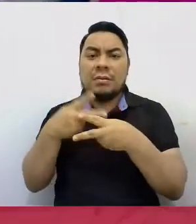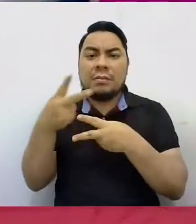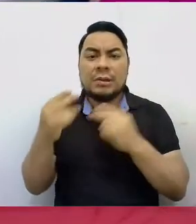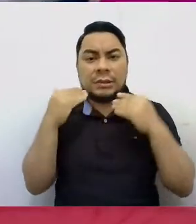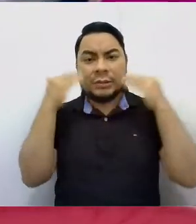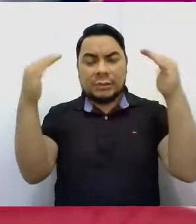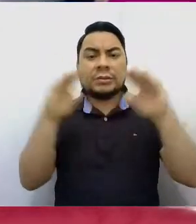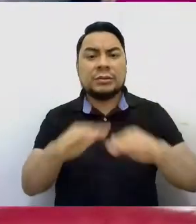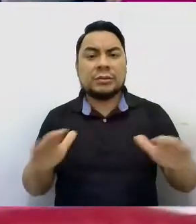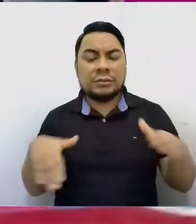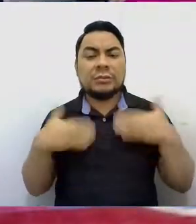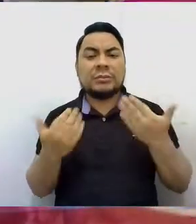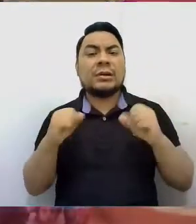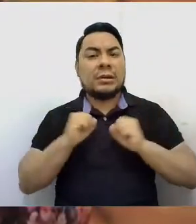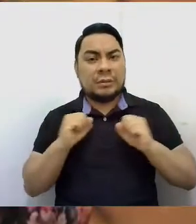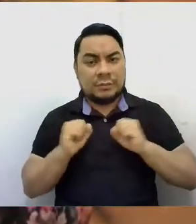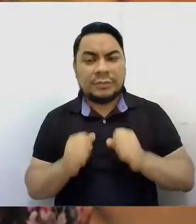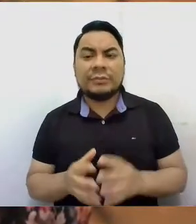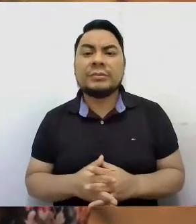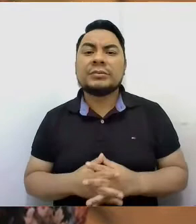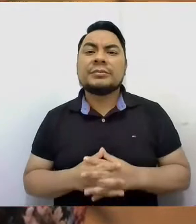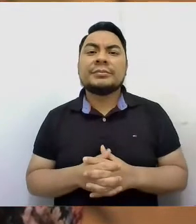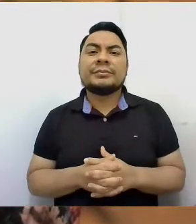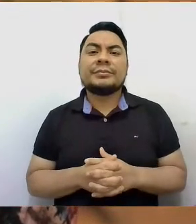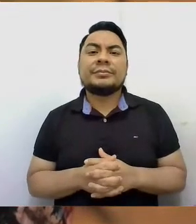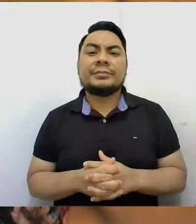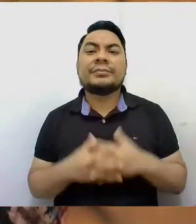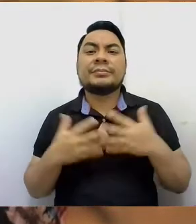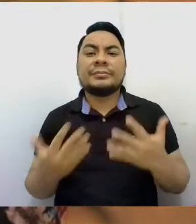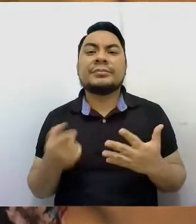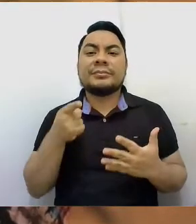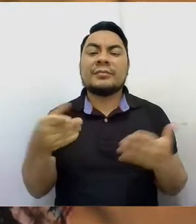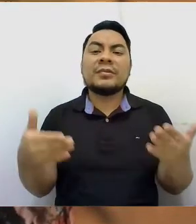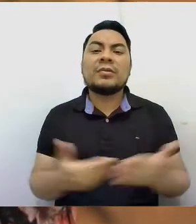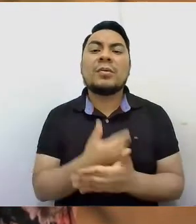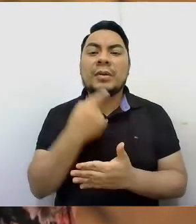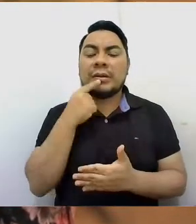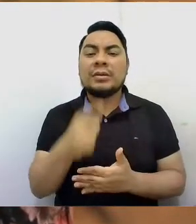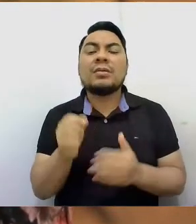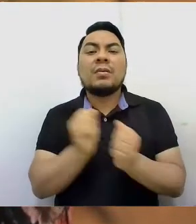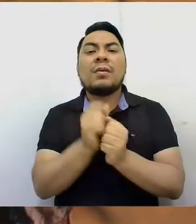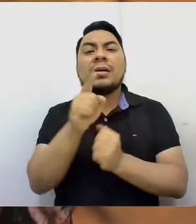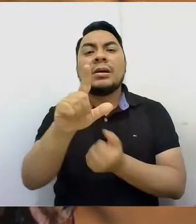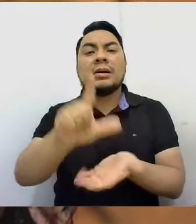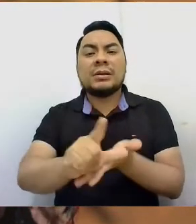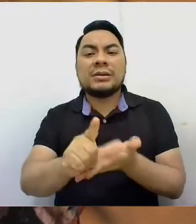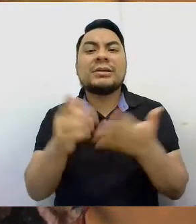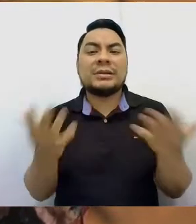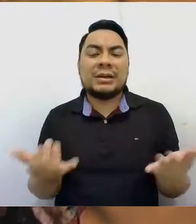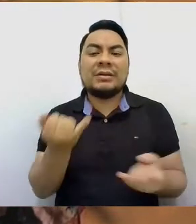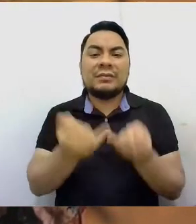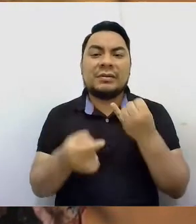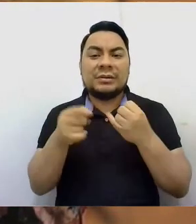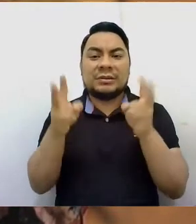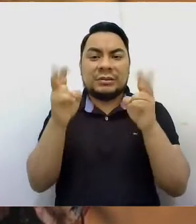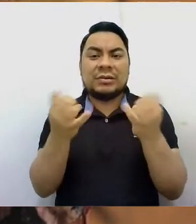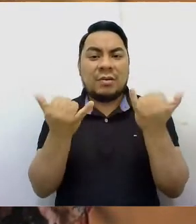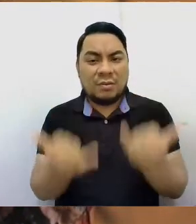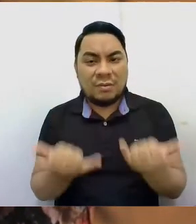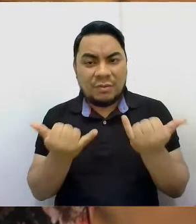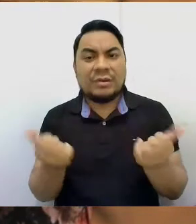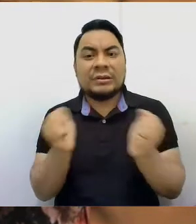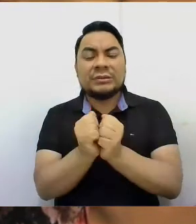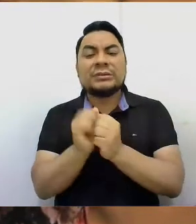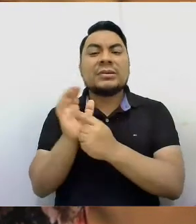hagamos deporte. Y con nuestro nuevo bloque Contigo Lima hemos llegado al final de la edición de hoy de Al Aire Lima.